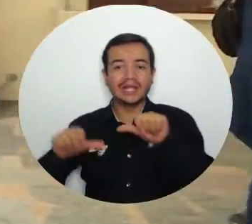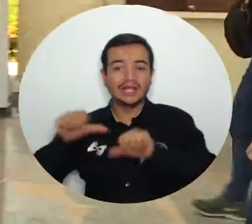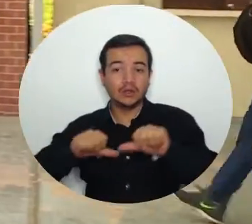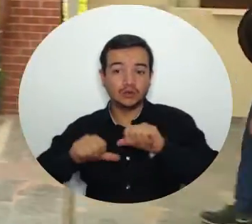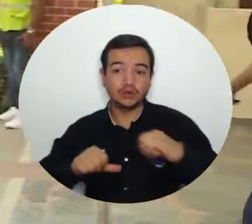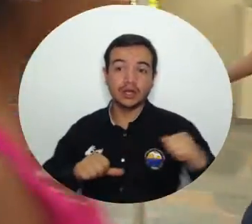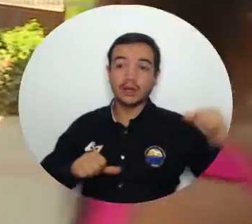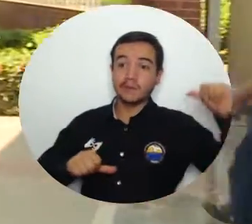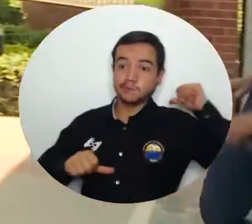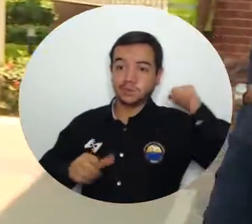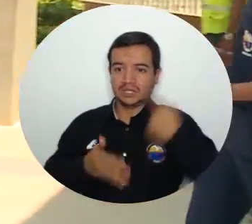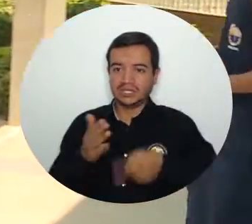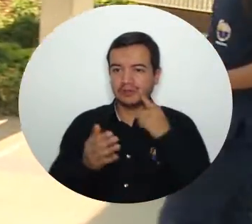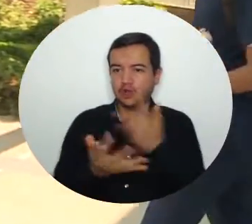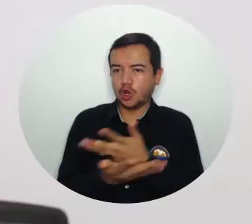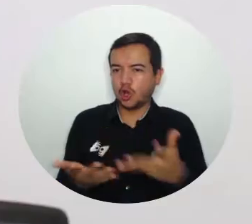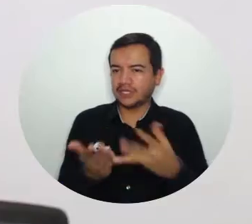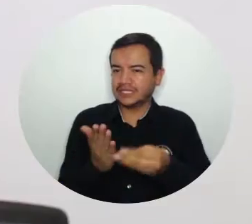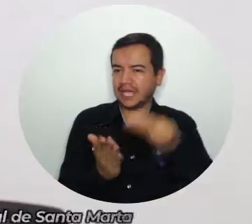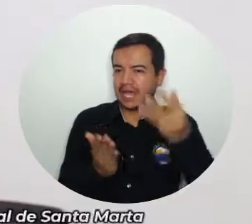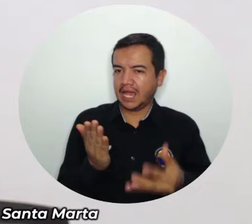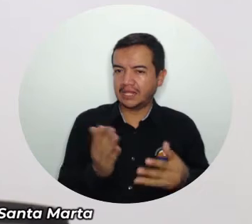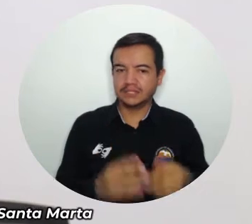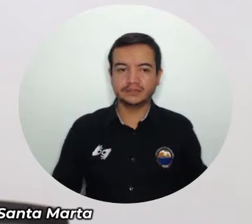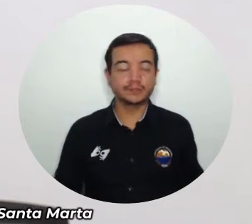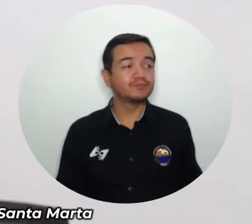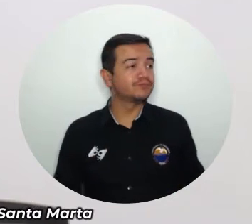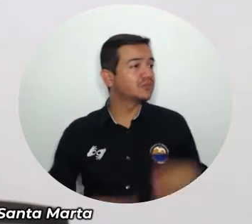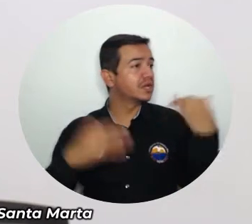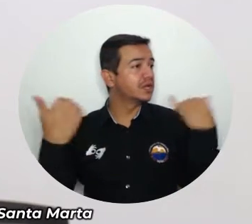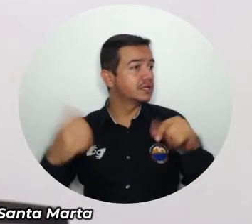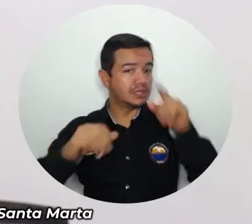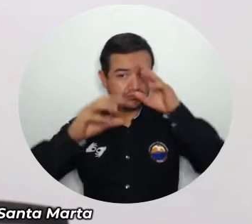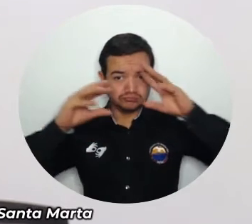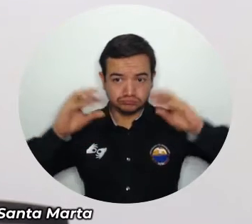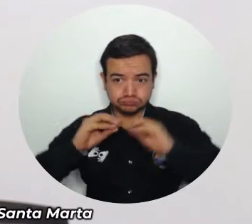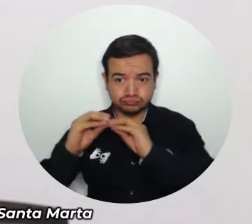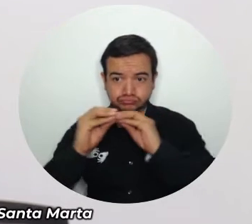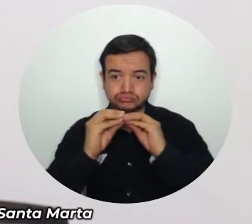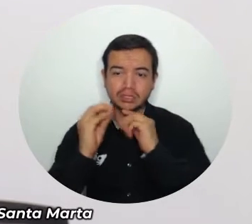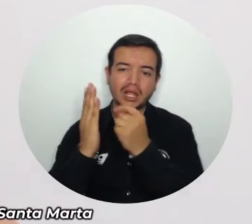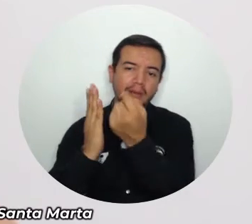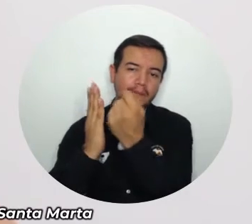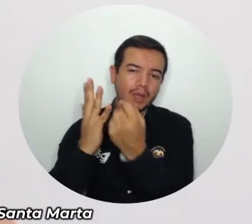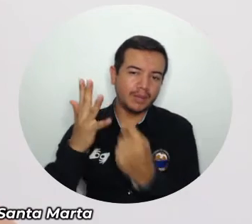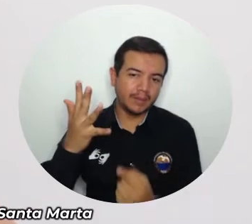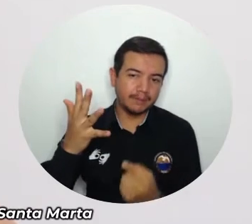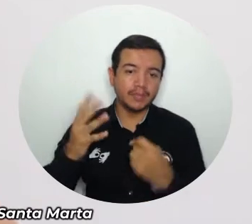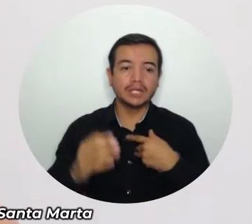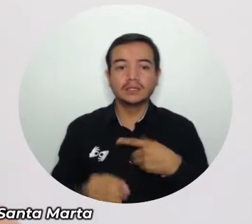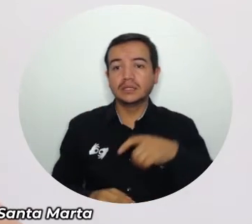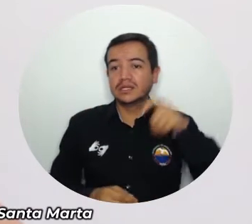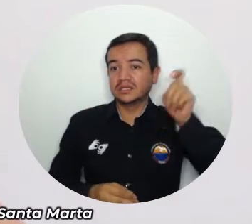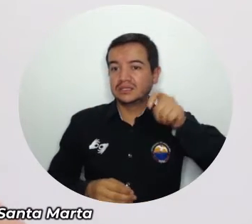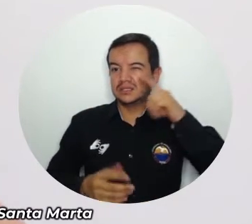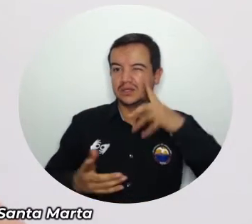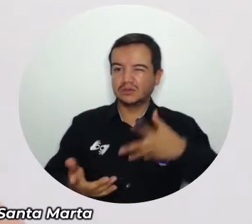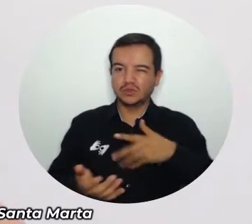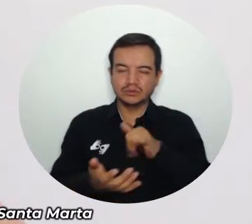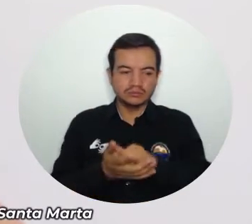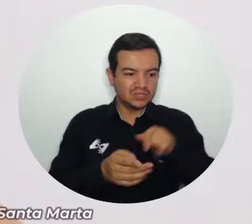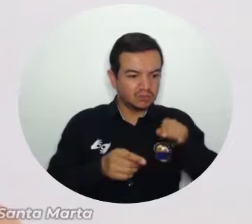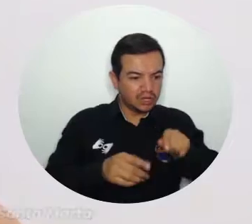y que cuentan con instrumentos muy costosos. Se concluyeron varios aspectos y se resaltaron. Es necesario tener un